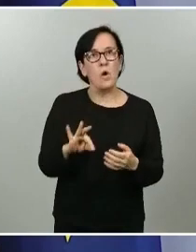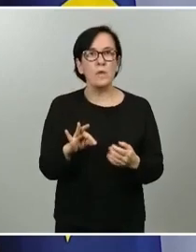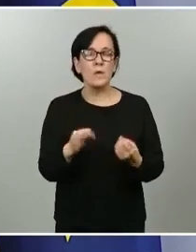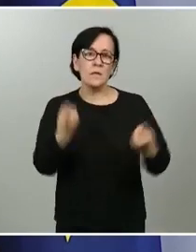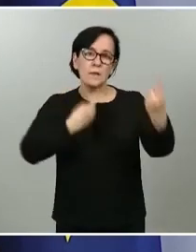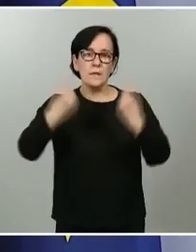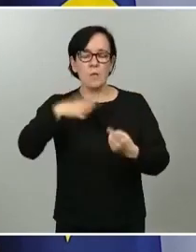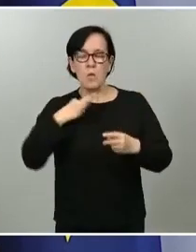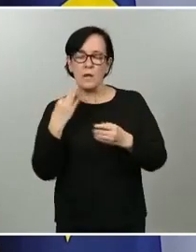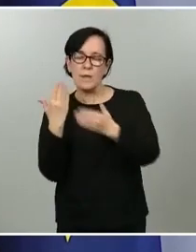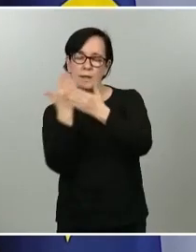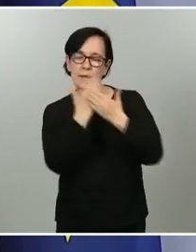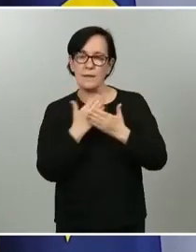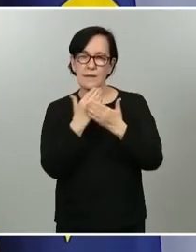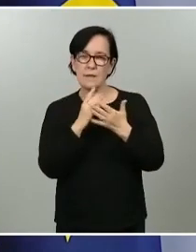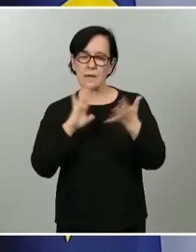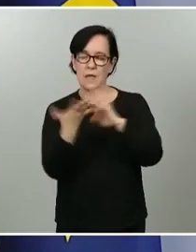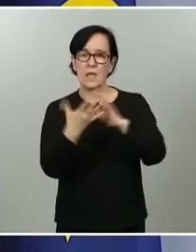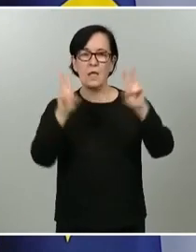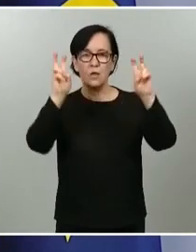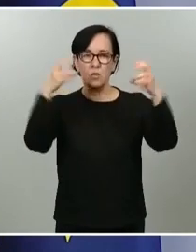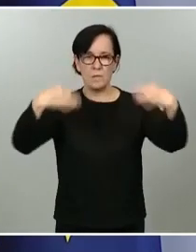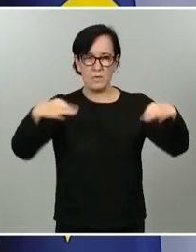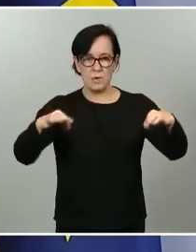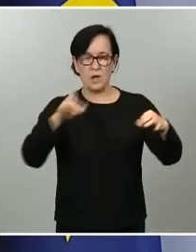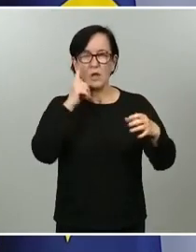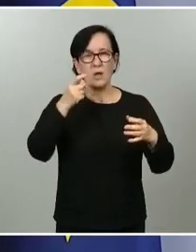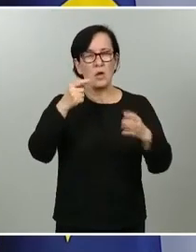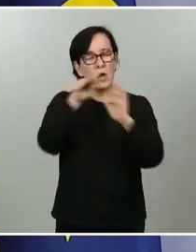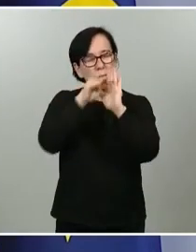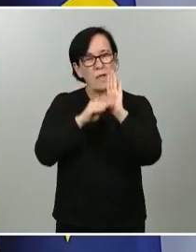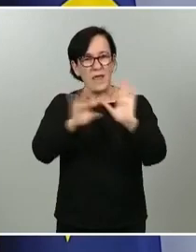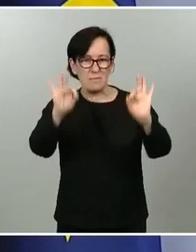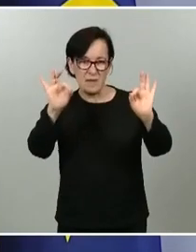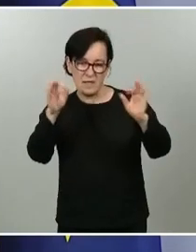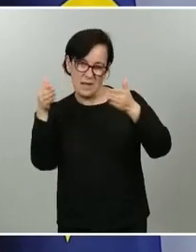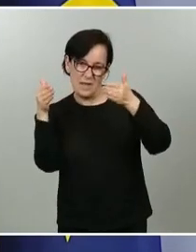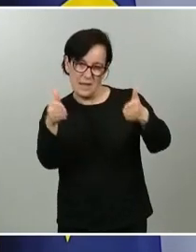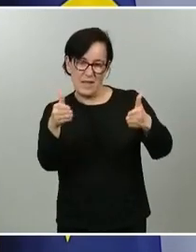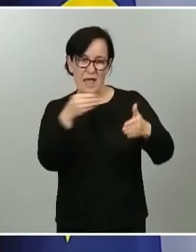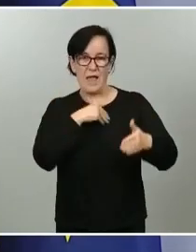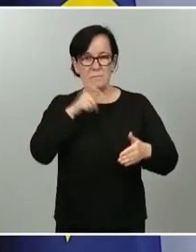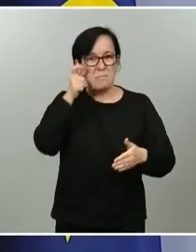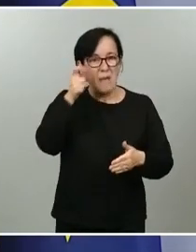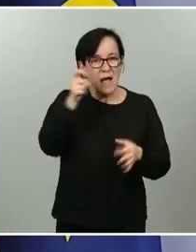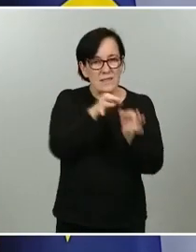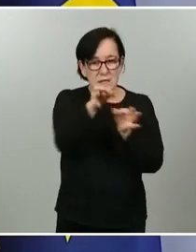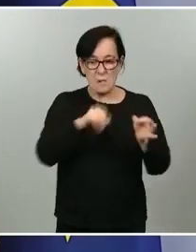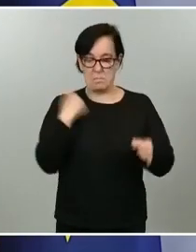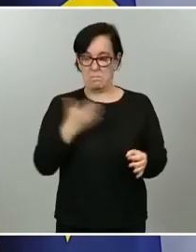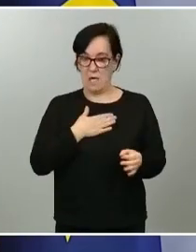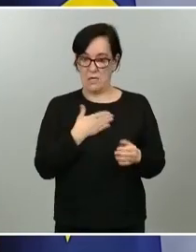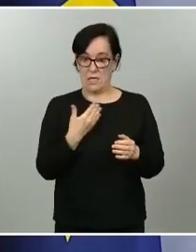estudiar el plan de transición a la nueva normalidad con medidas específicas orientadas a la España rural. Por tanto, mañana mismo, por la tarde, en el plenario